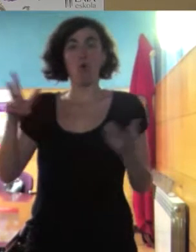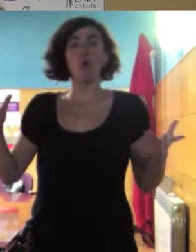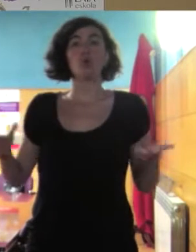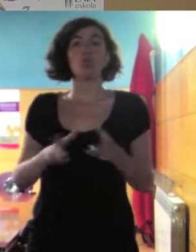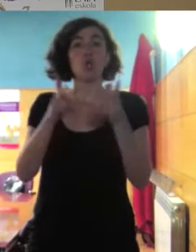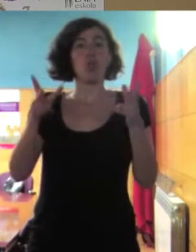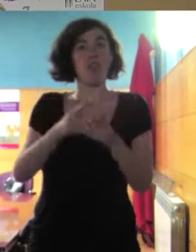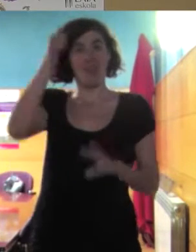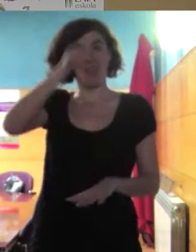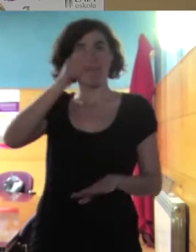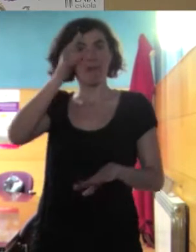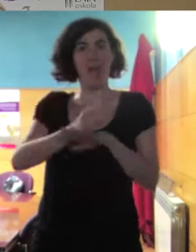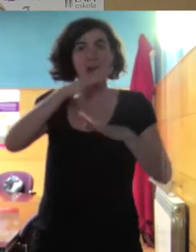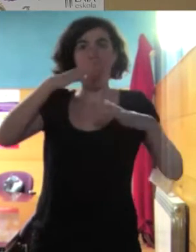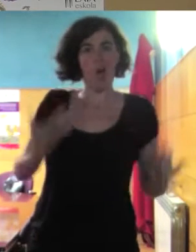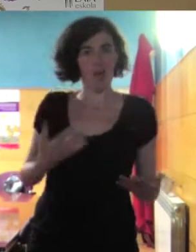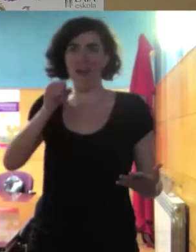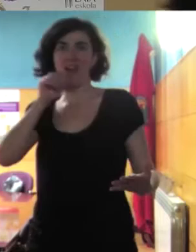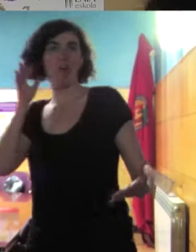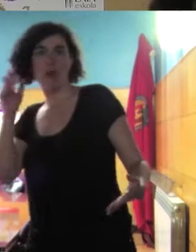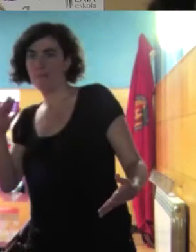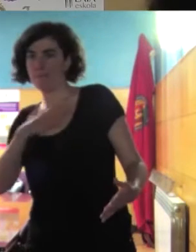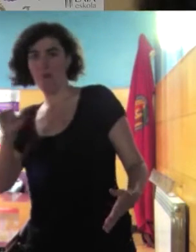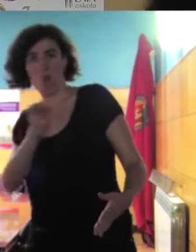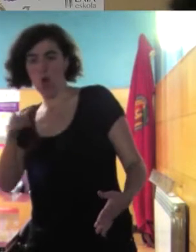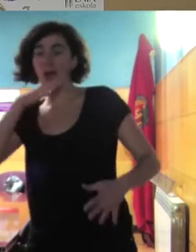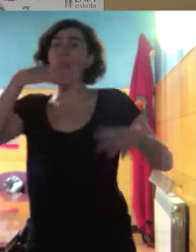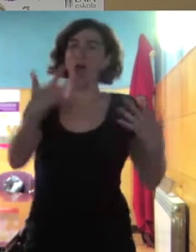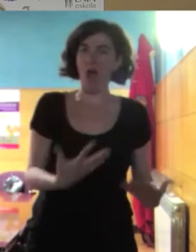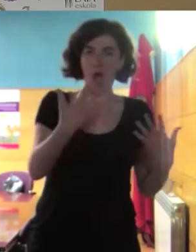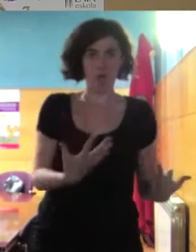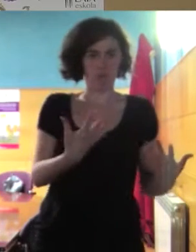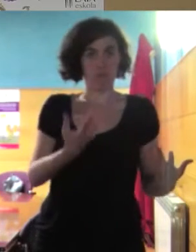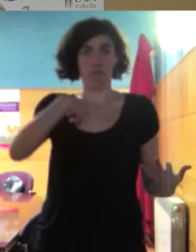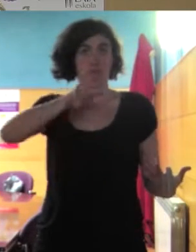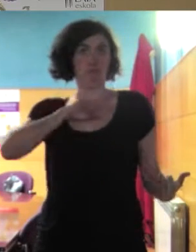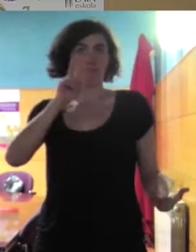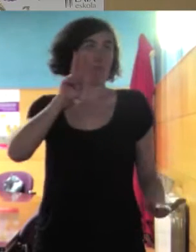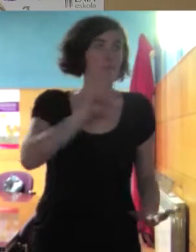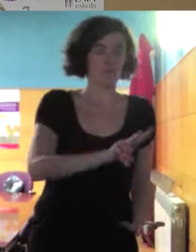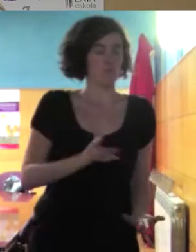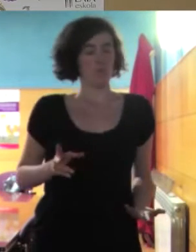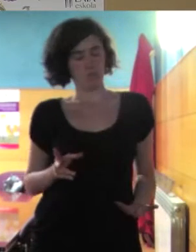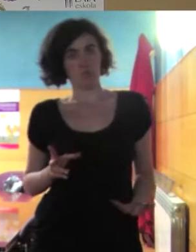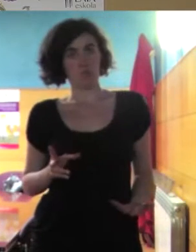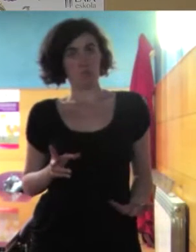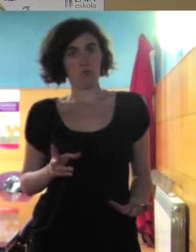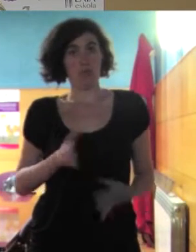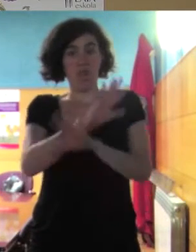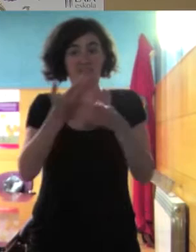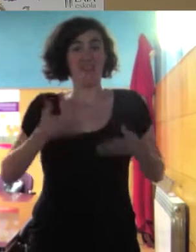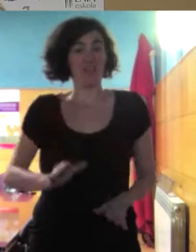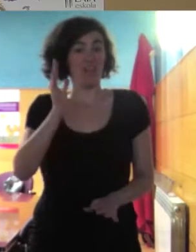Saudí y resulta que todas estas cosas están sucediendo delante de nuestros ojos y están afectando a nuestras